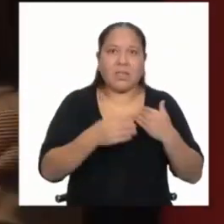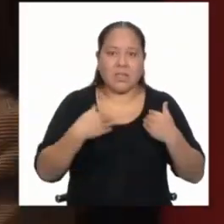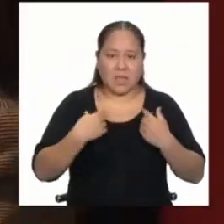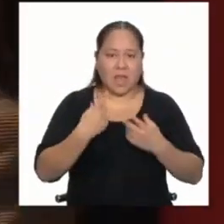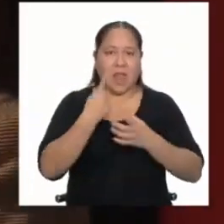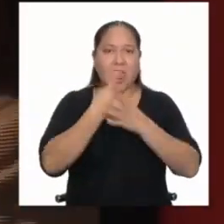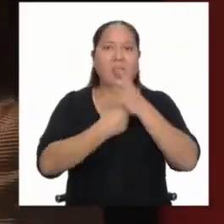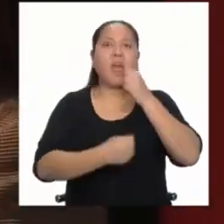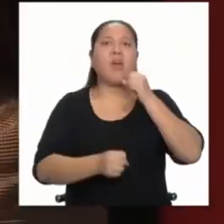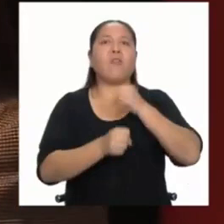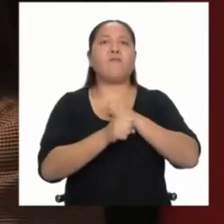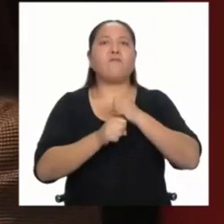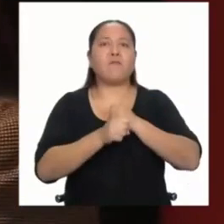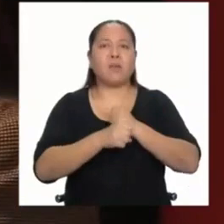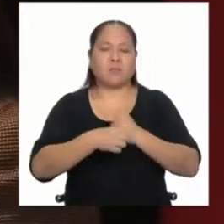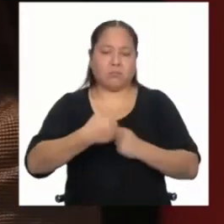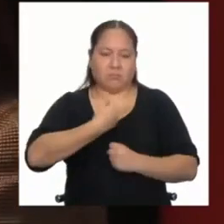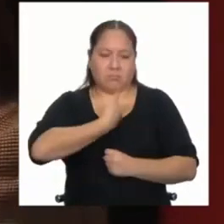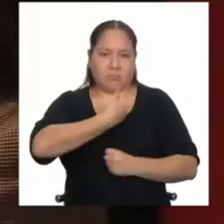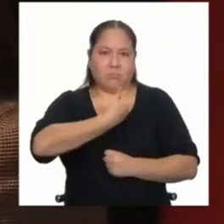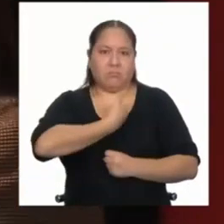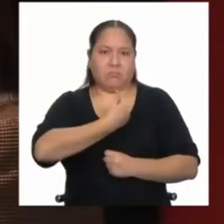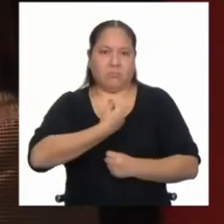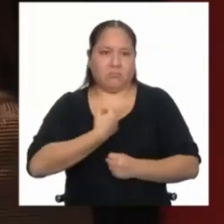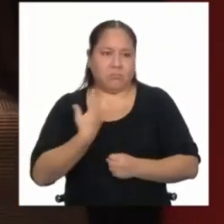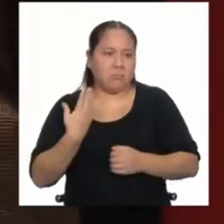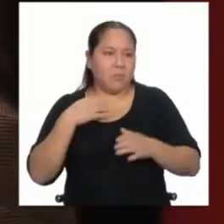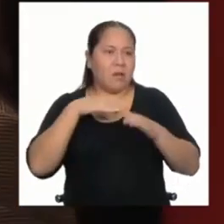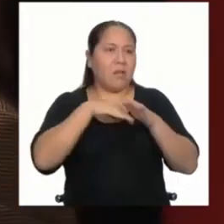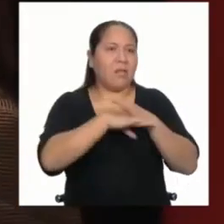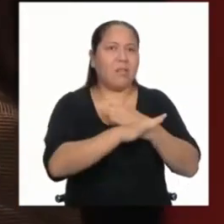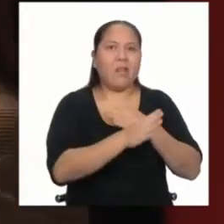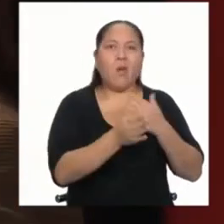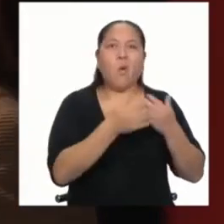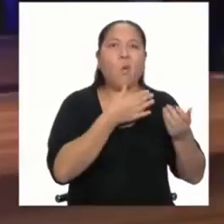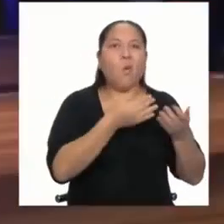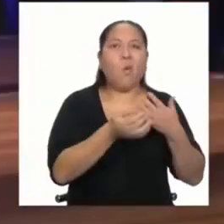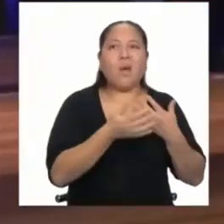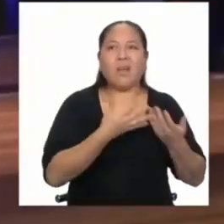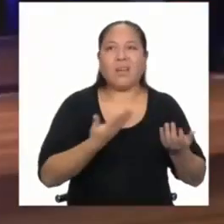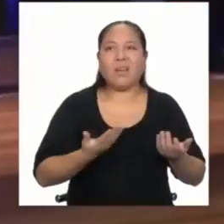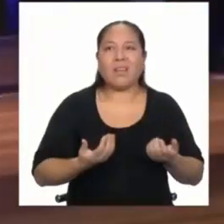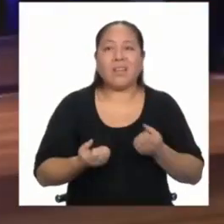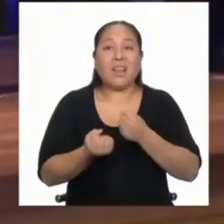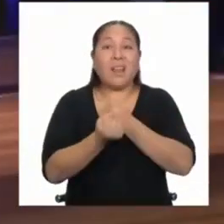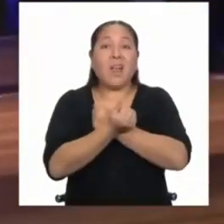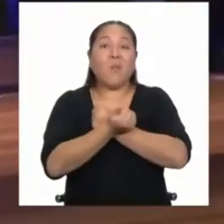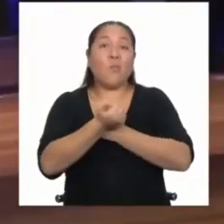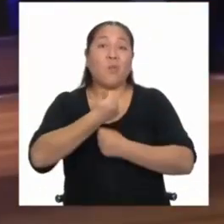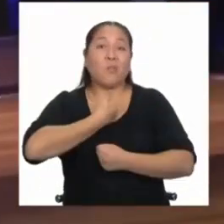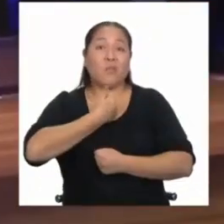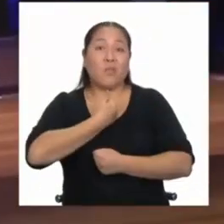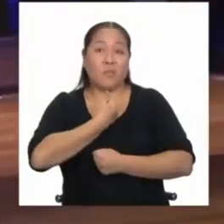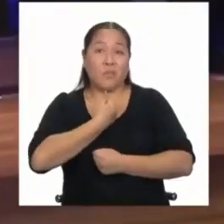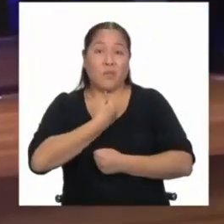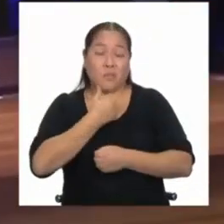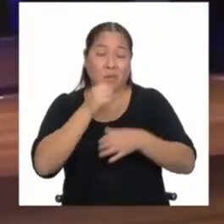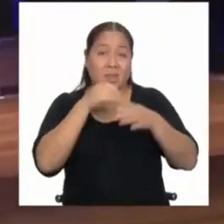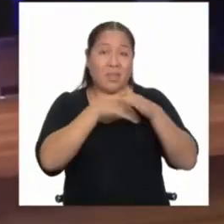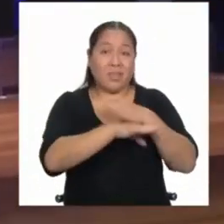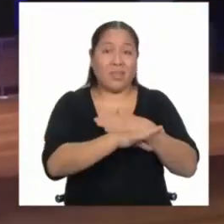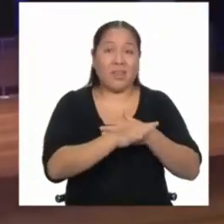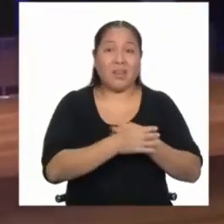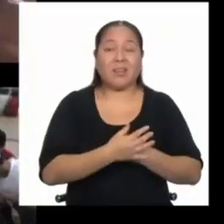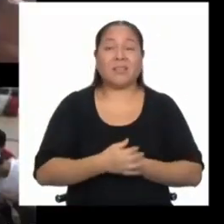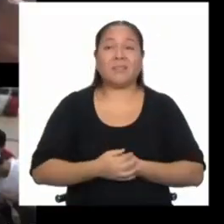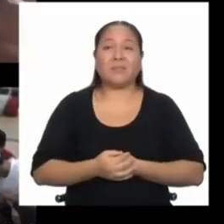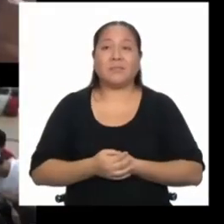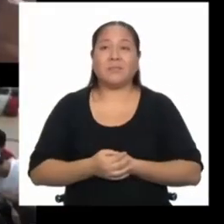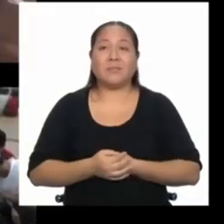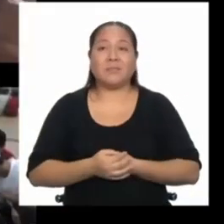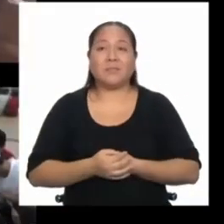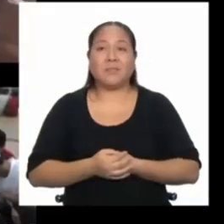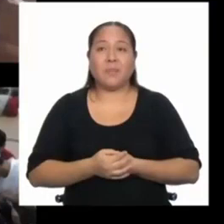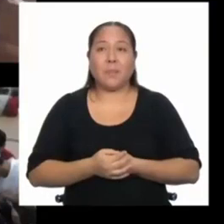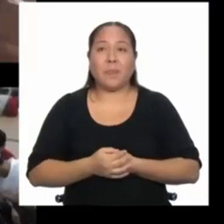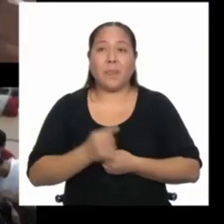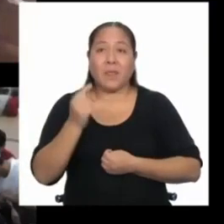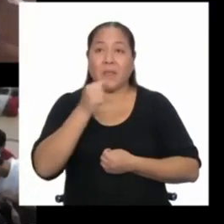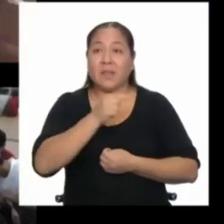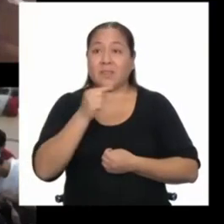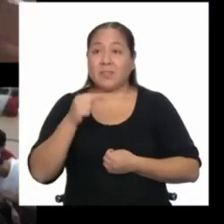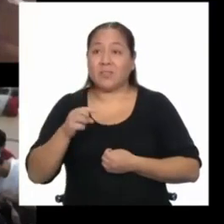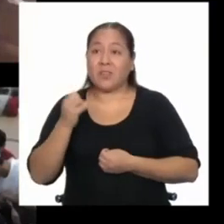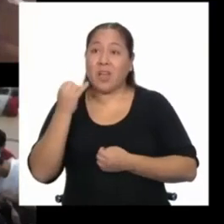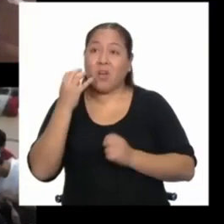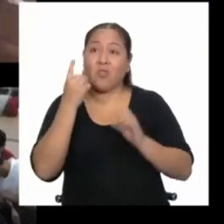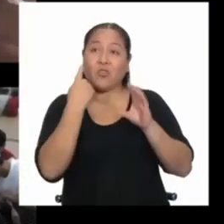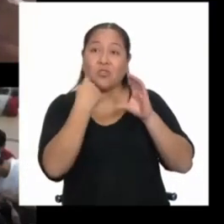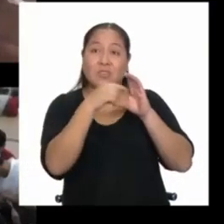confianza y la autonomía, y la autoestima para hacerlo. Y tienen ese liderazgo natural. Esos son algunos de